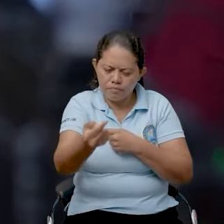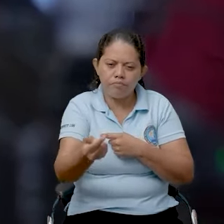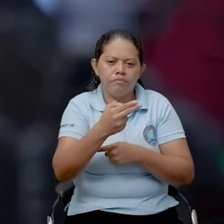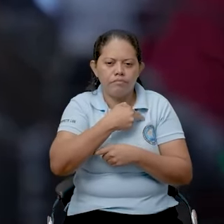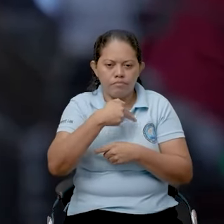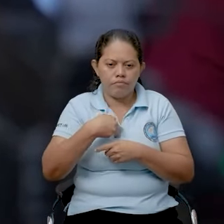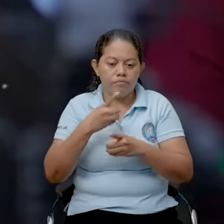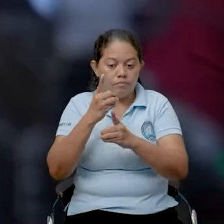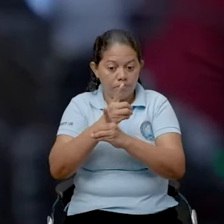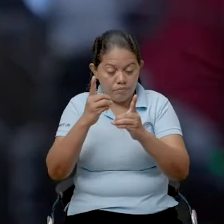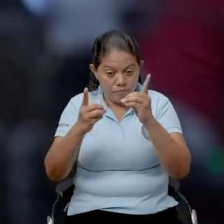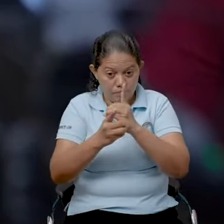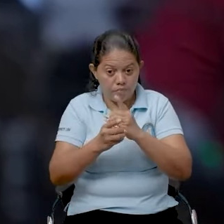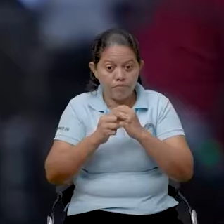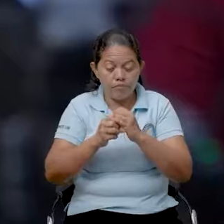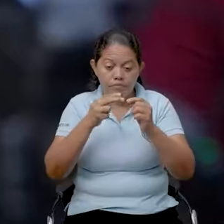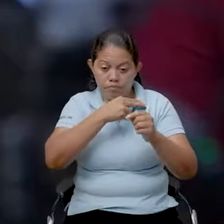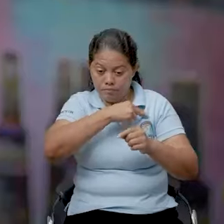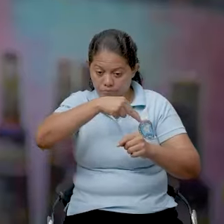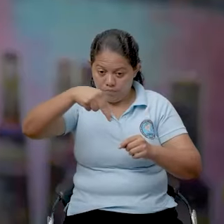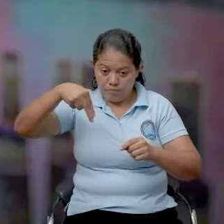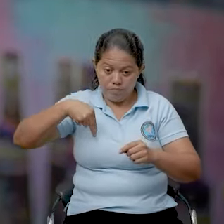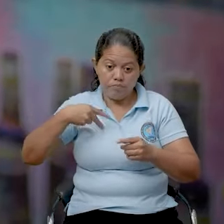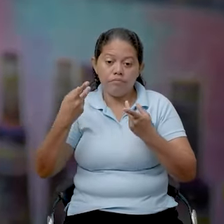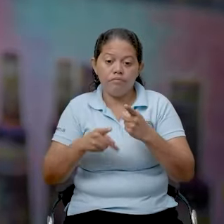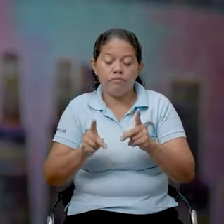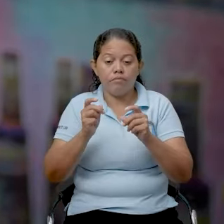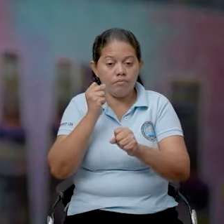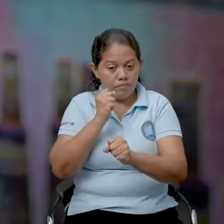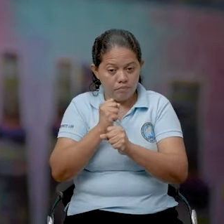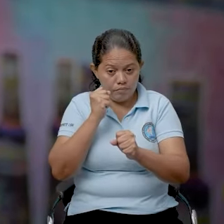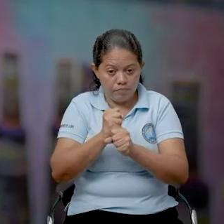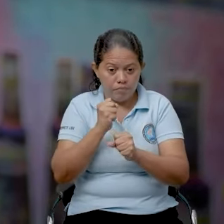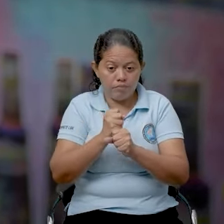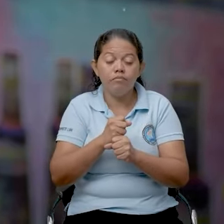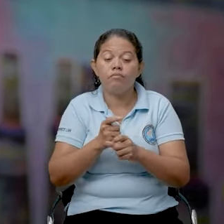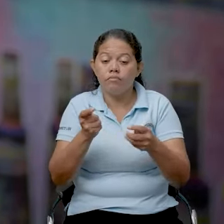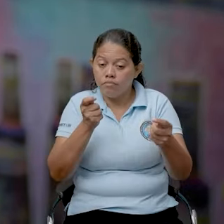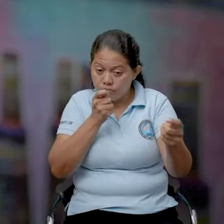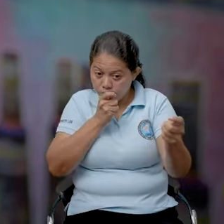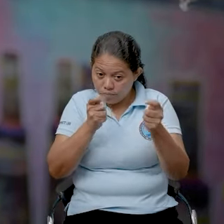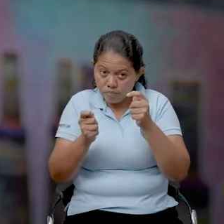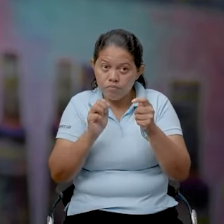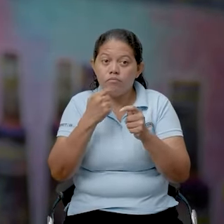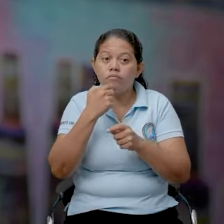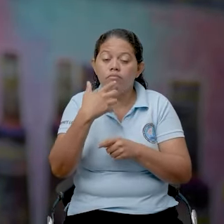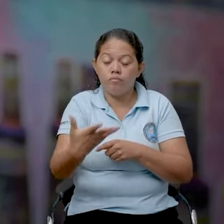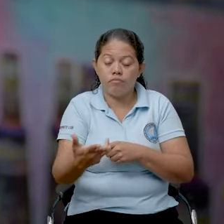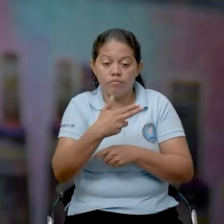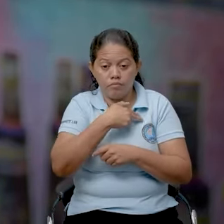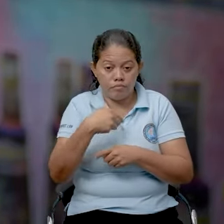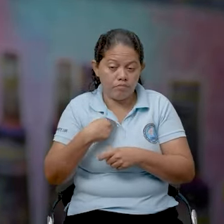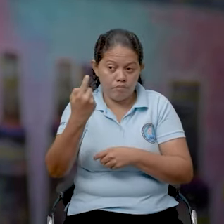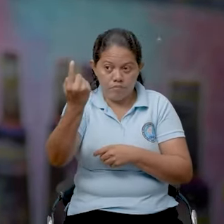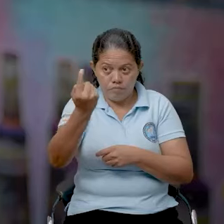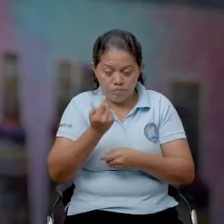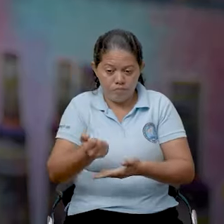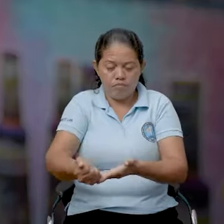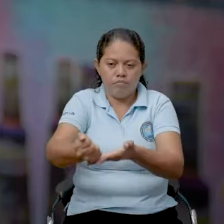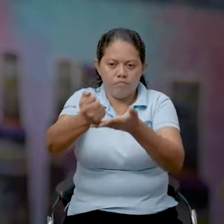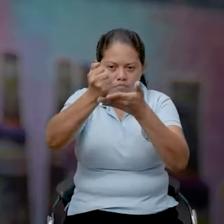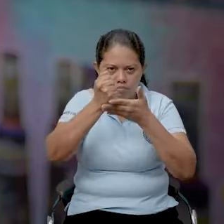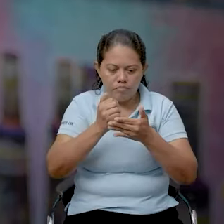debemos de hacer. Y nuestro trabajo es acatar porque eso viene a ayudar